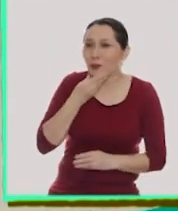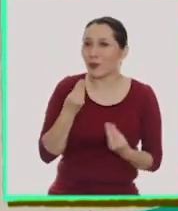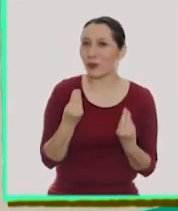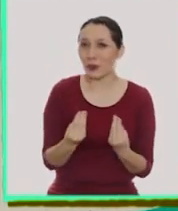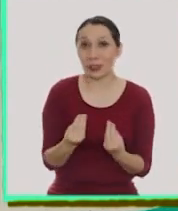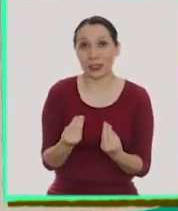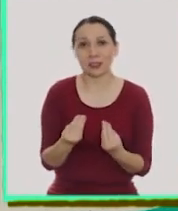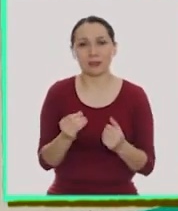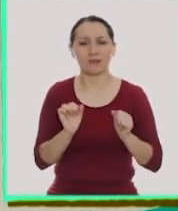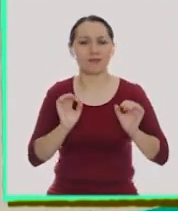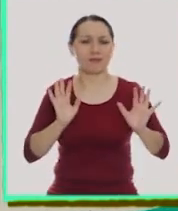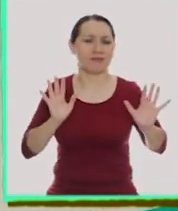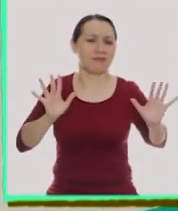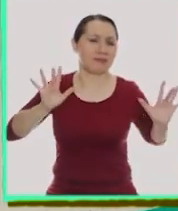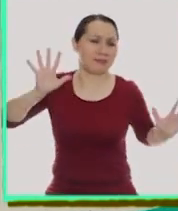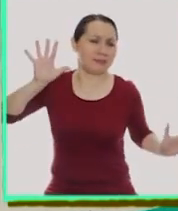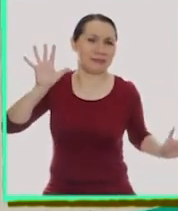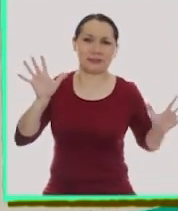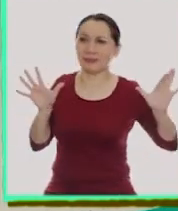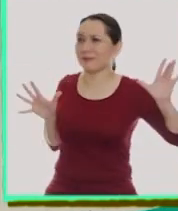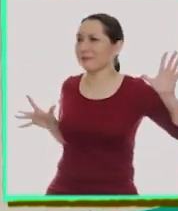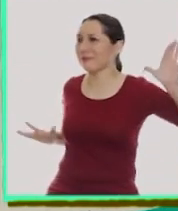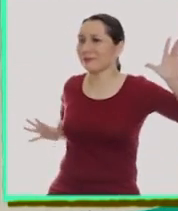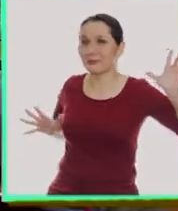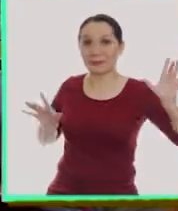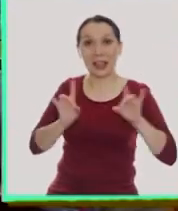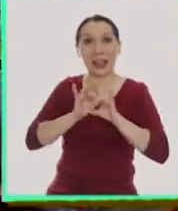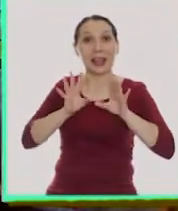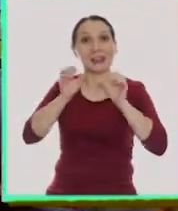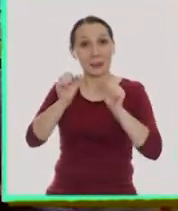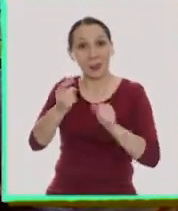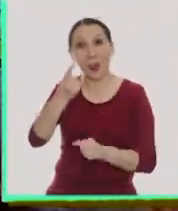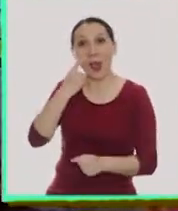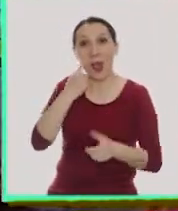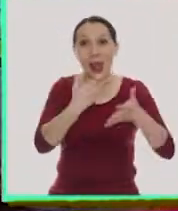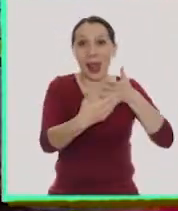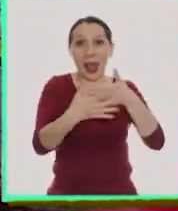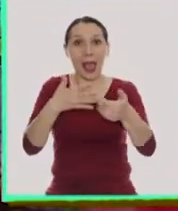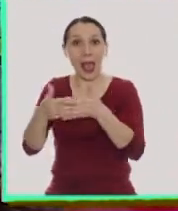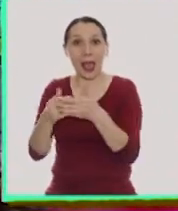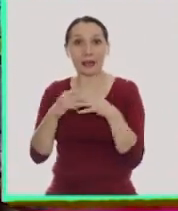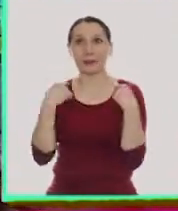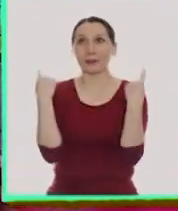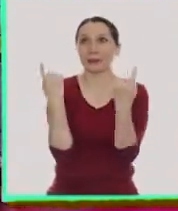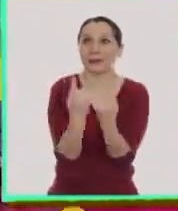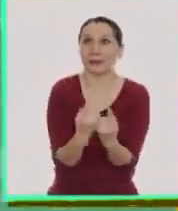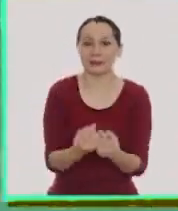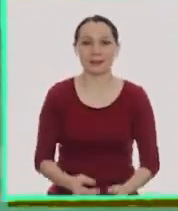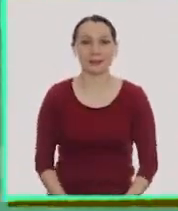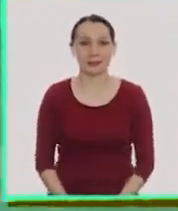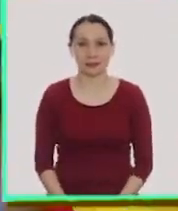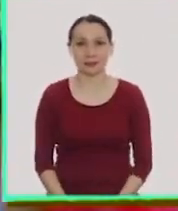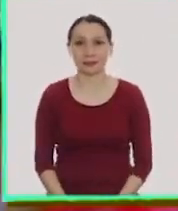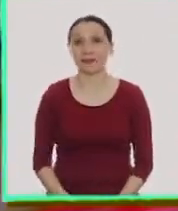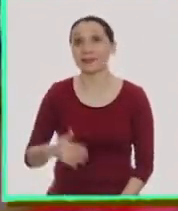lindos. Y estira sus alas listas para poder conocer la naturaleza que la rodea.